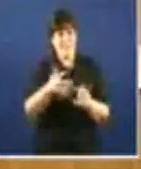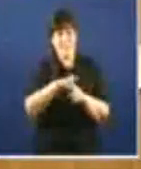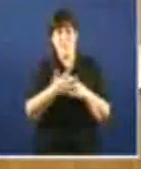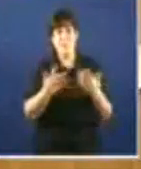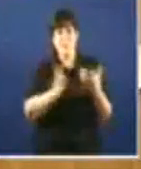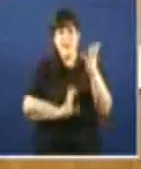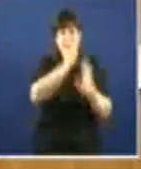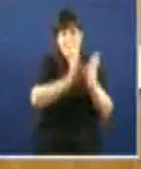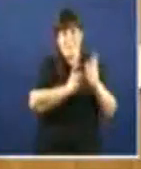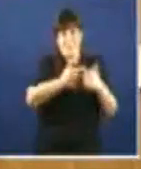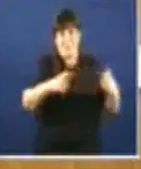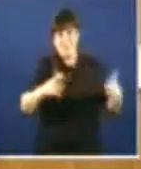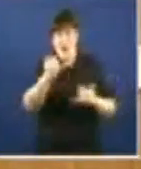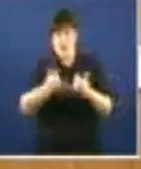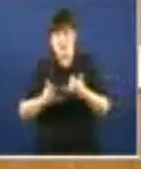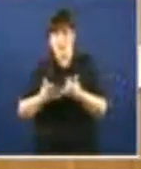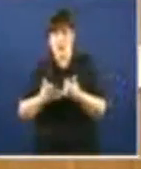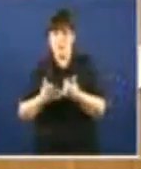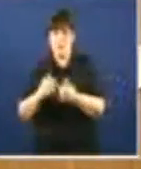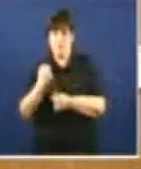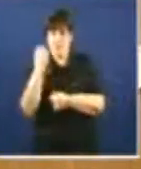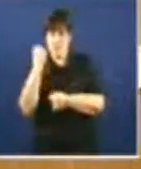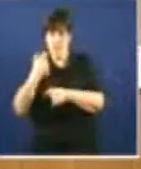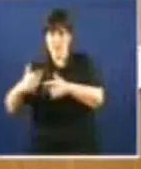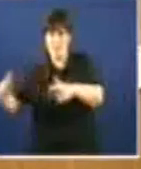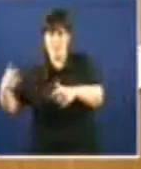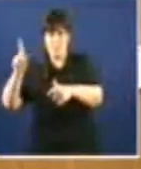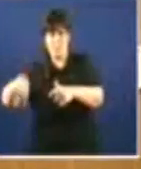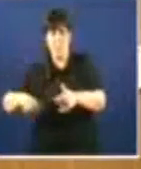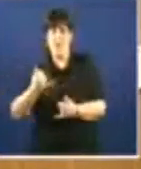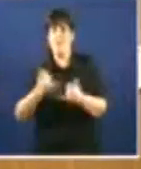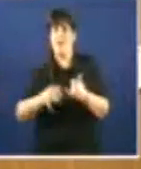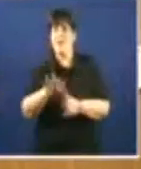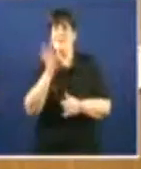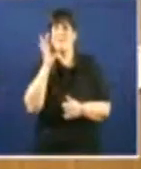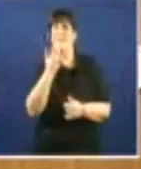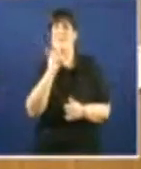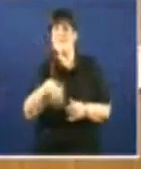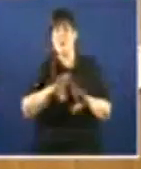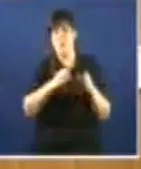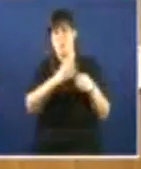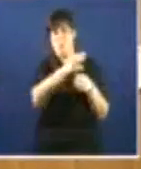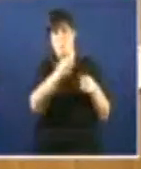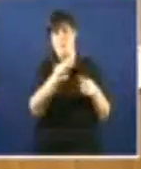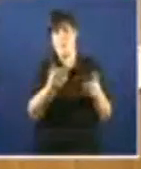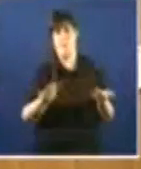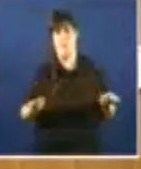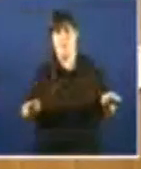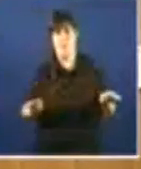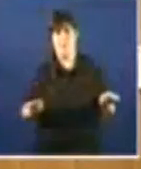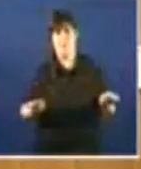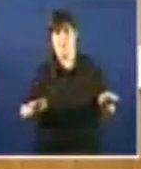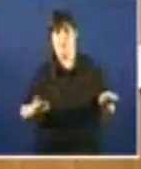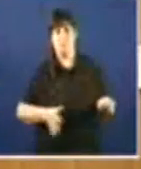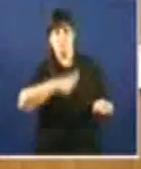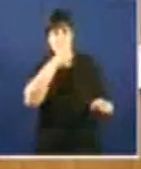decilo ben alto, cando se está trasladando toda a responsabilidade aos Consellos de Galicia, dúas decisiós do Partido Popular as que levaron a esta suba,